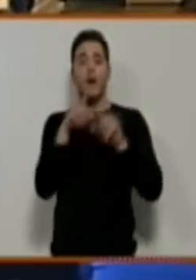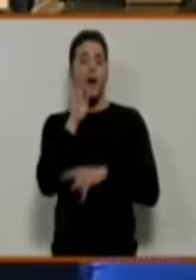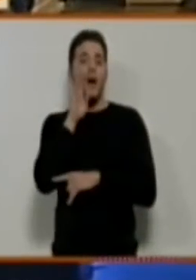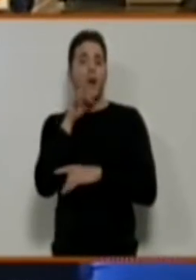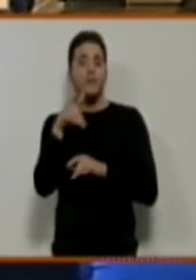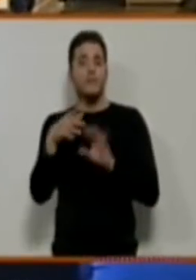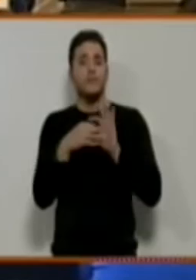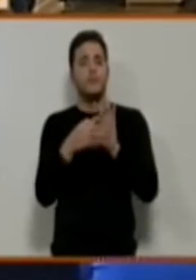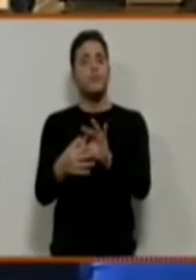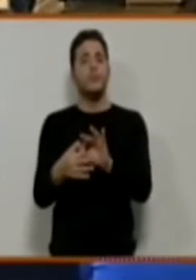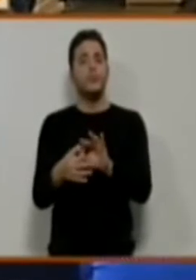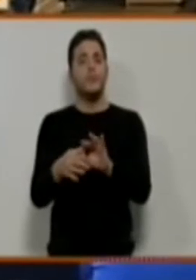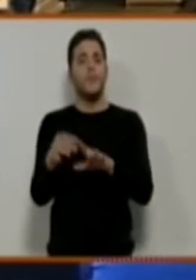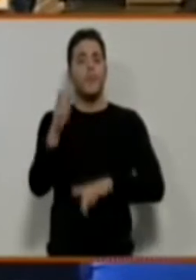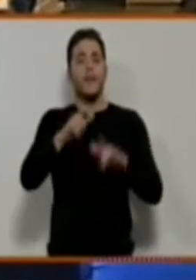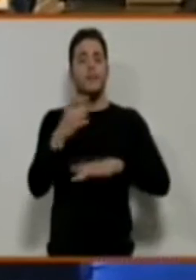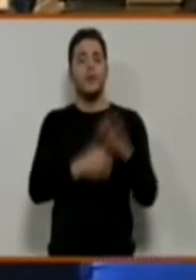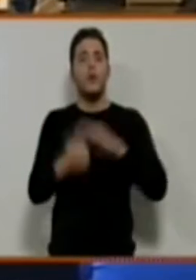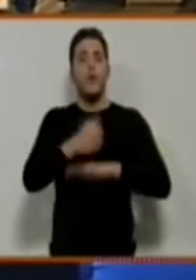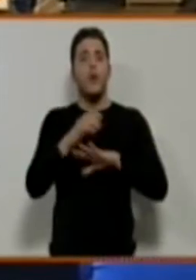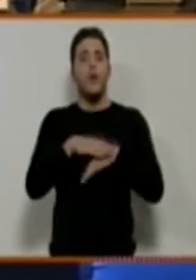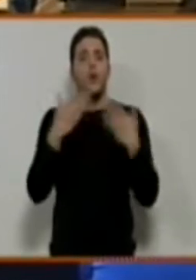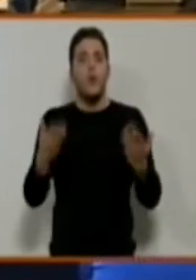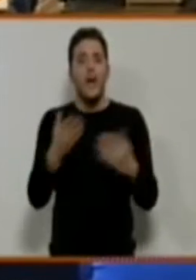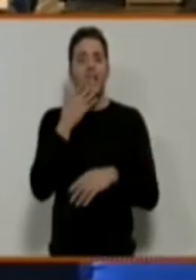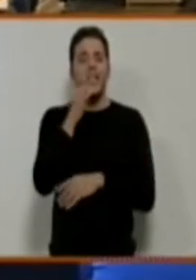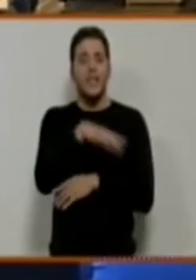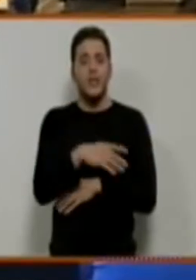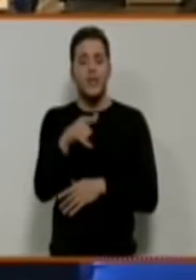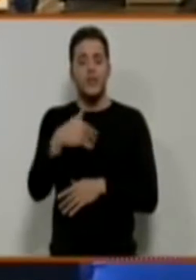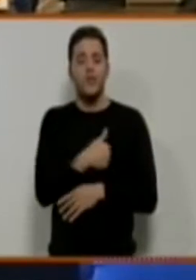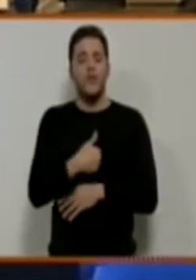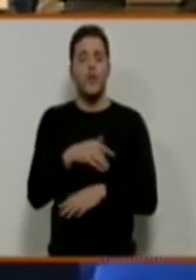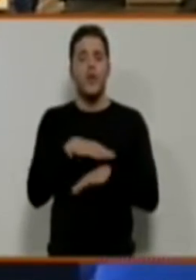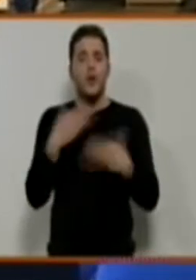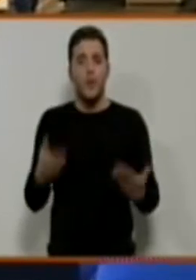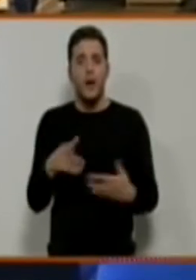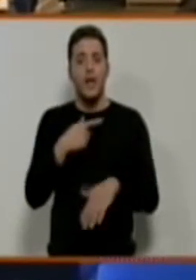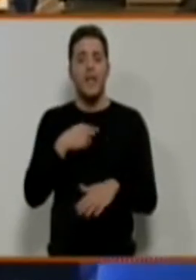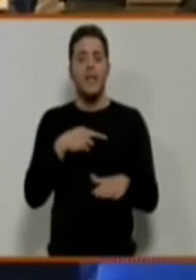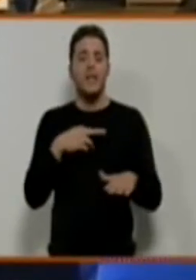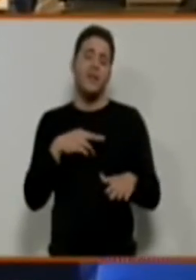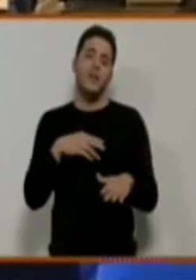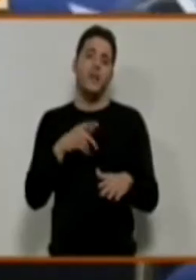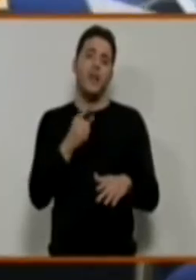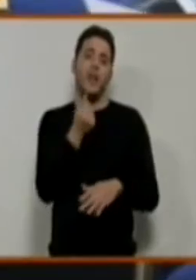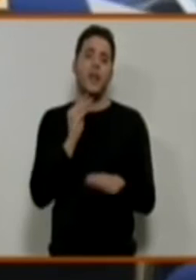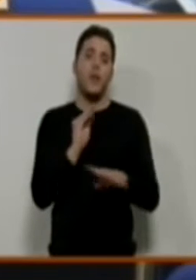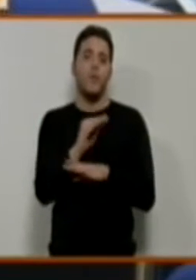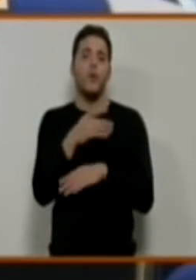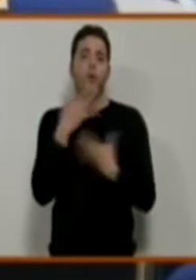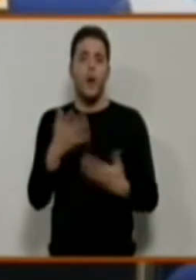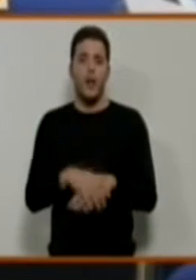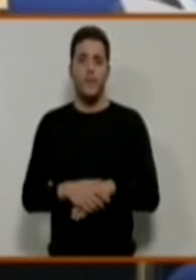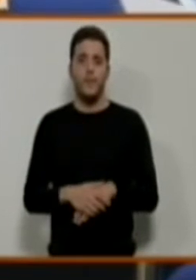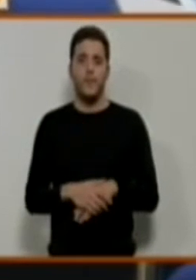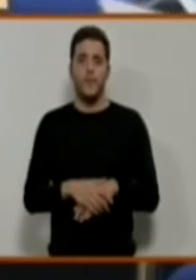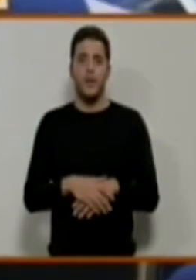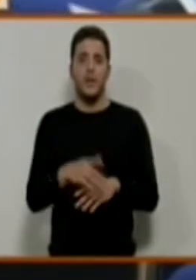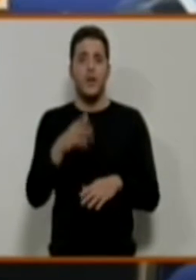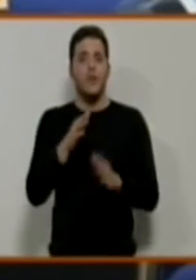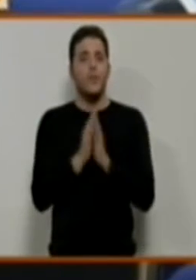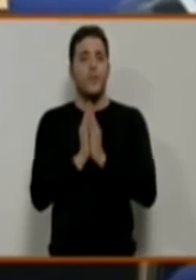ocupan dichos altos cargos y asimilados? ¿Cuáles son sus funciones y cuál es su retribución?». Se ruega una descripción